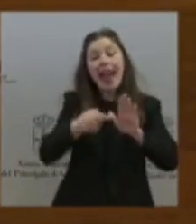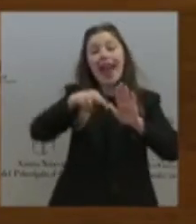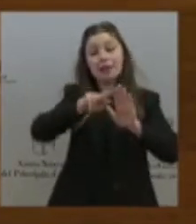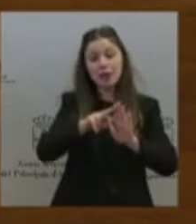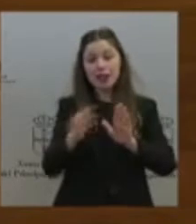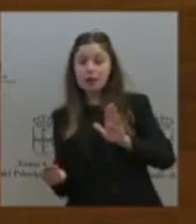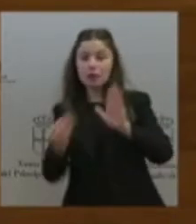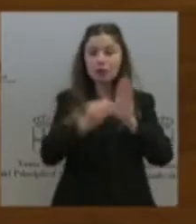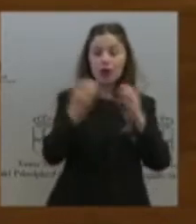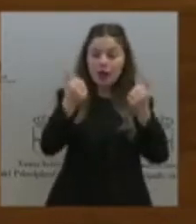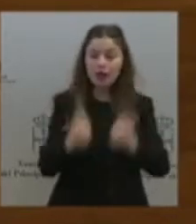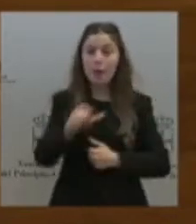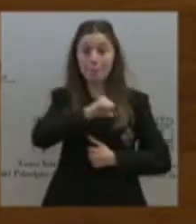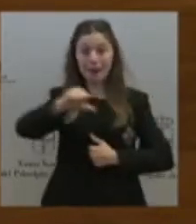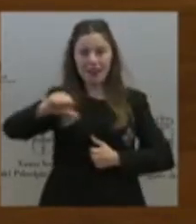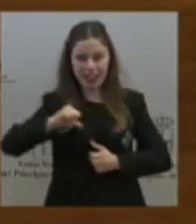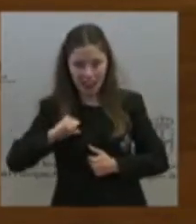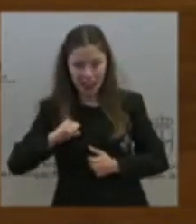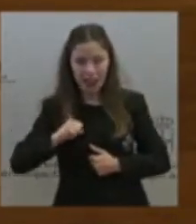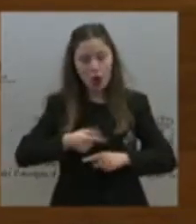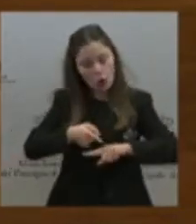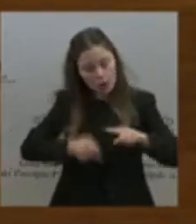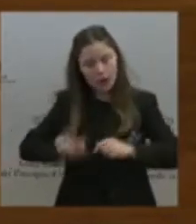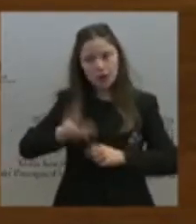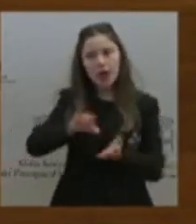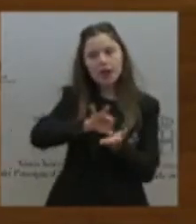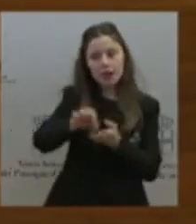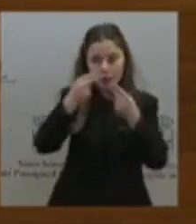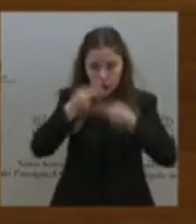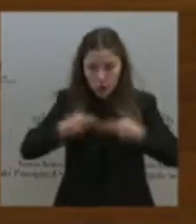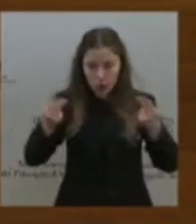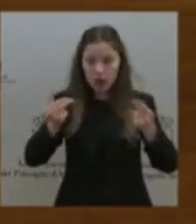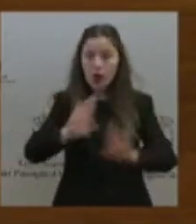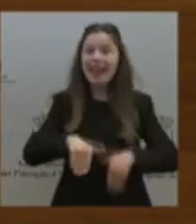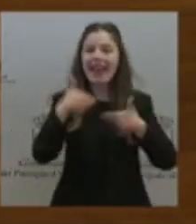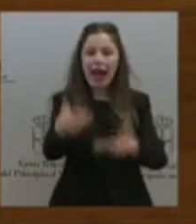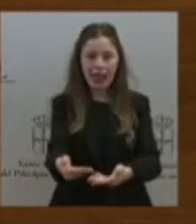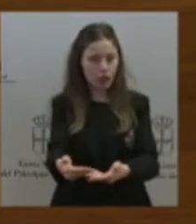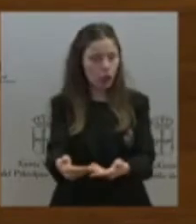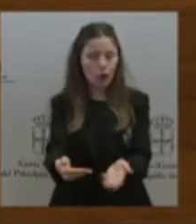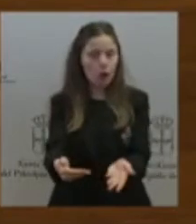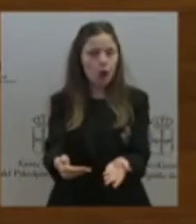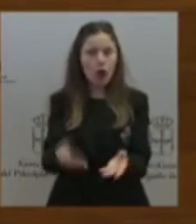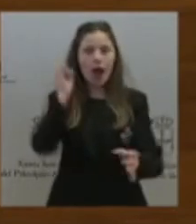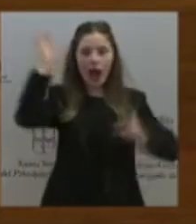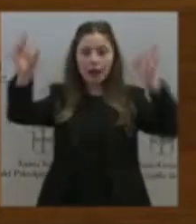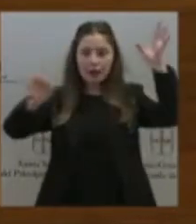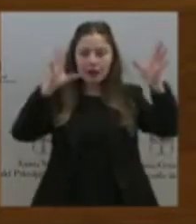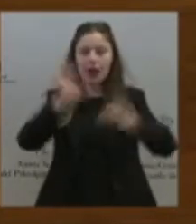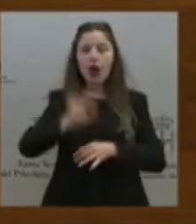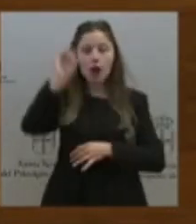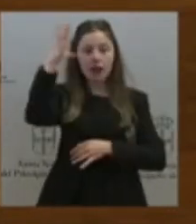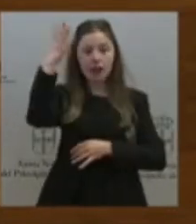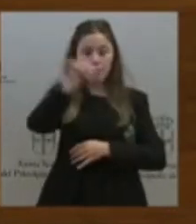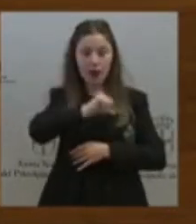una parte importante, un servicio público, regalándolo a la actividad o a iniciativa privada, regalando cientos de miles de